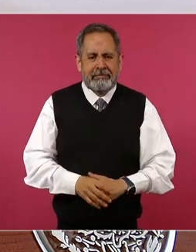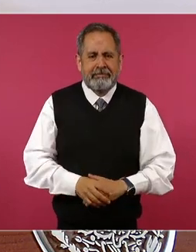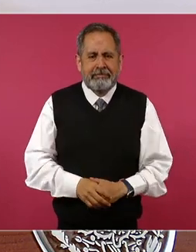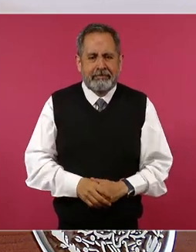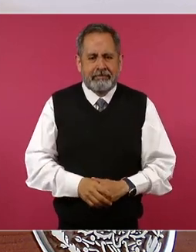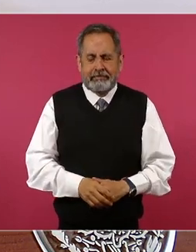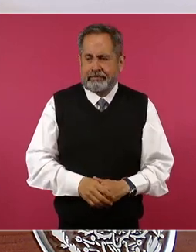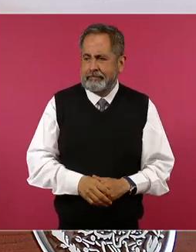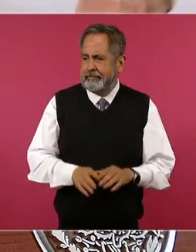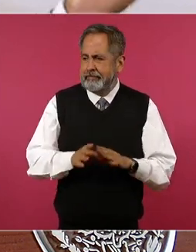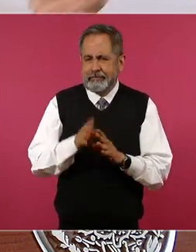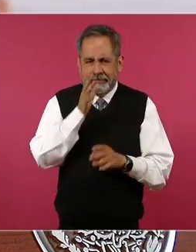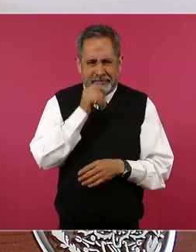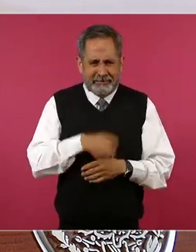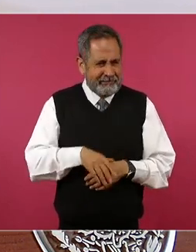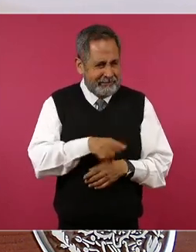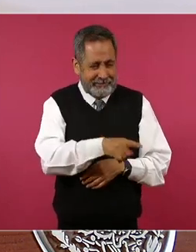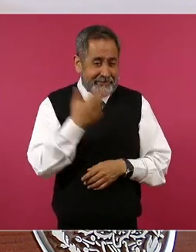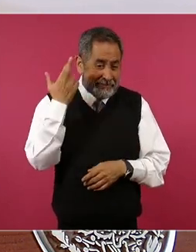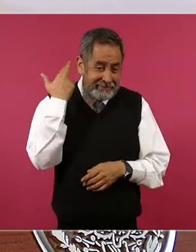no puede ser que en la W